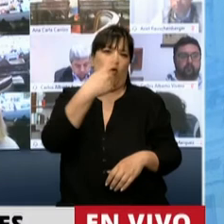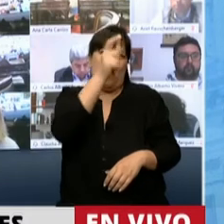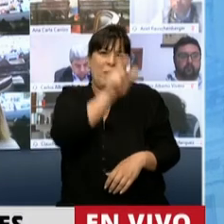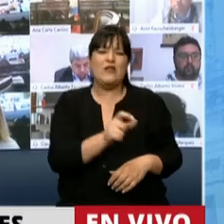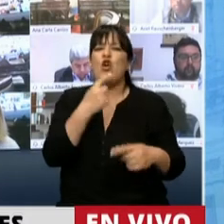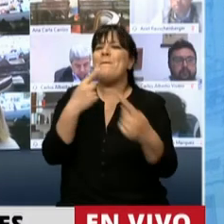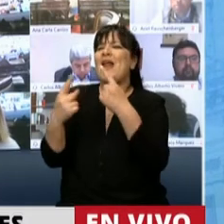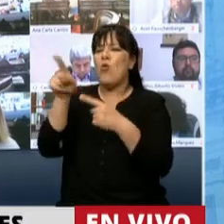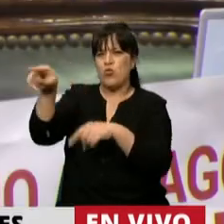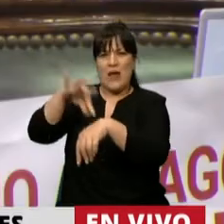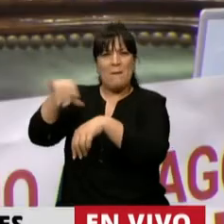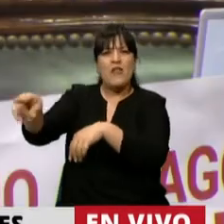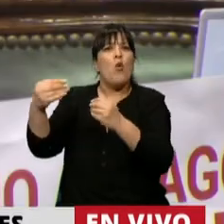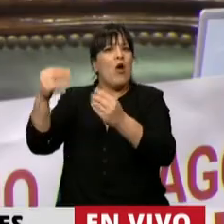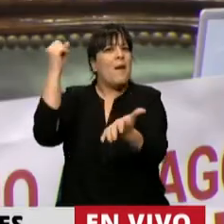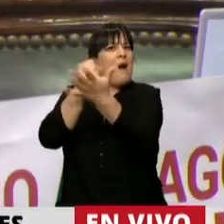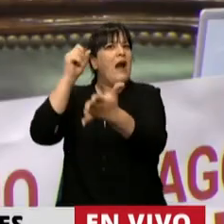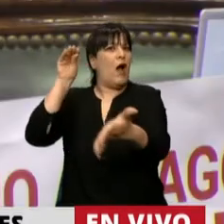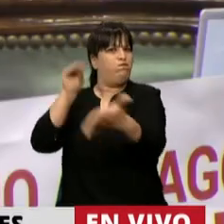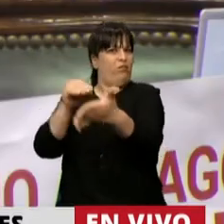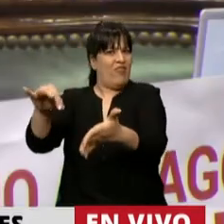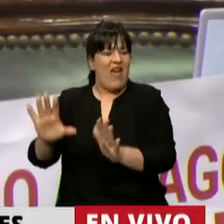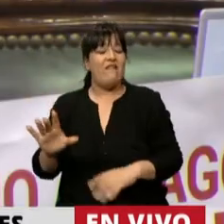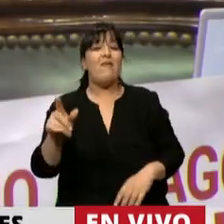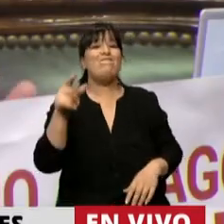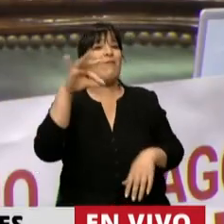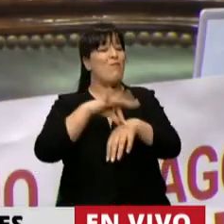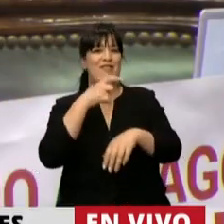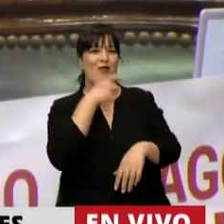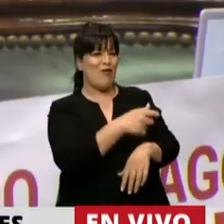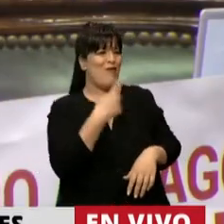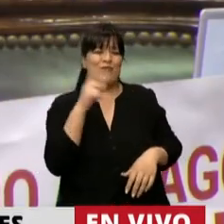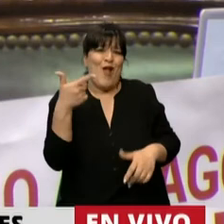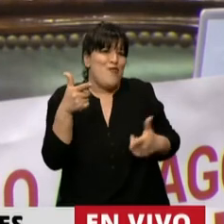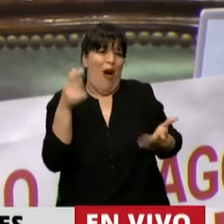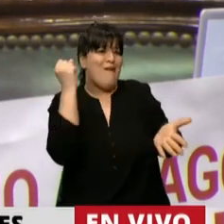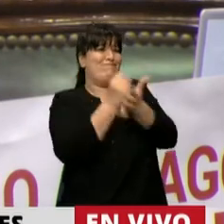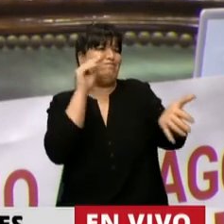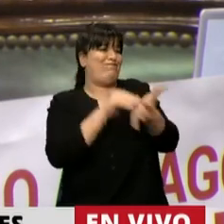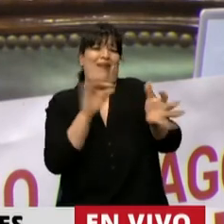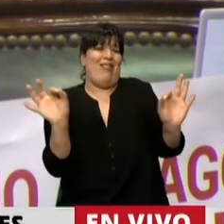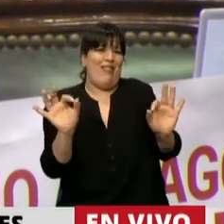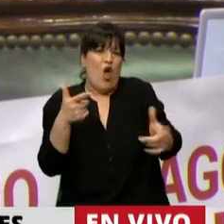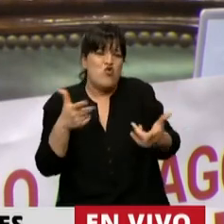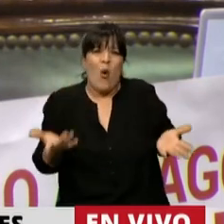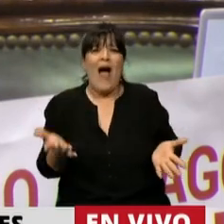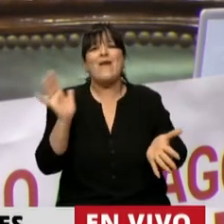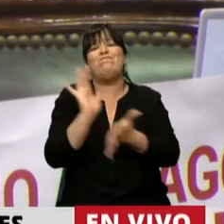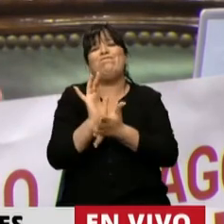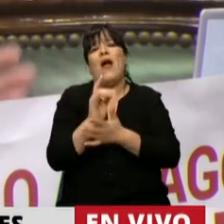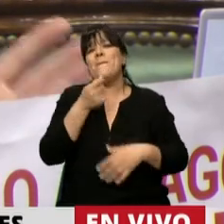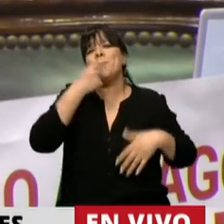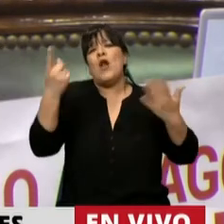lo consultaron por qué no iba a patentarla, él contestó, no, no hay patente, es como si se